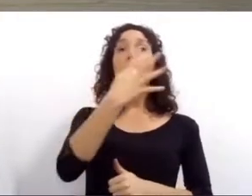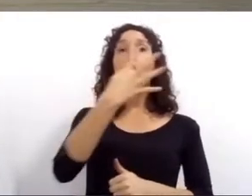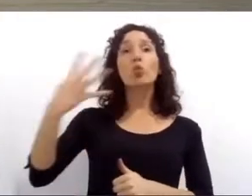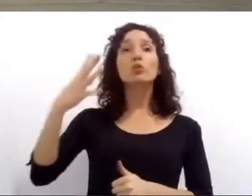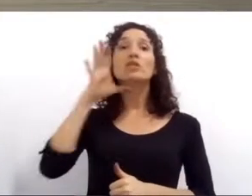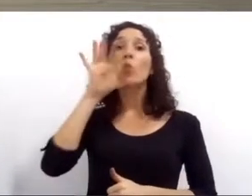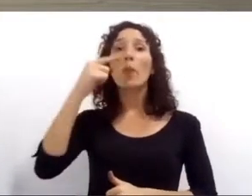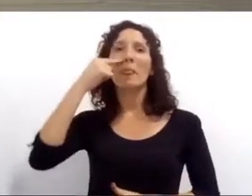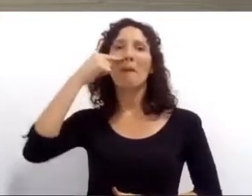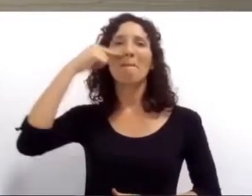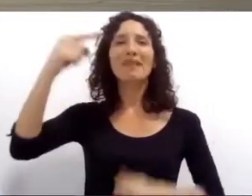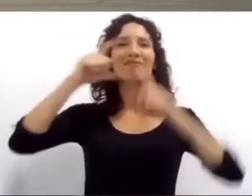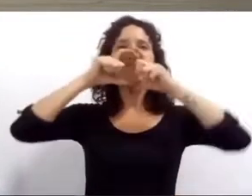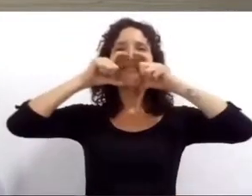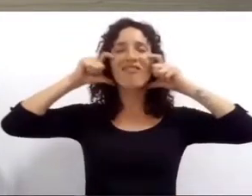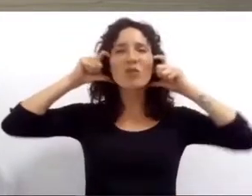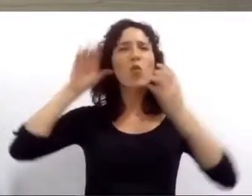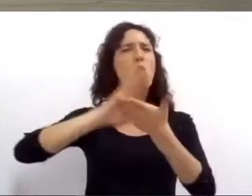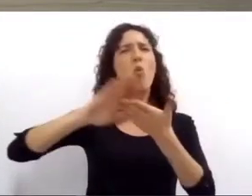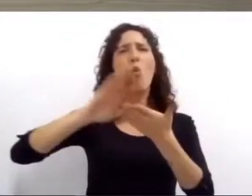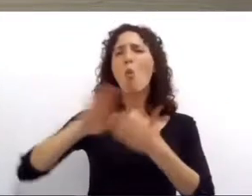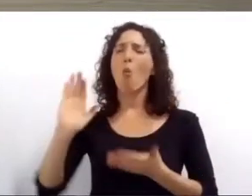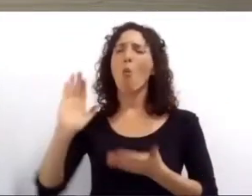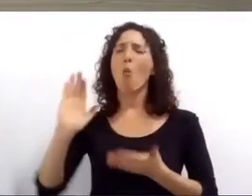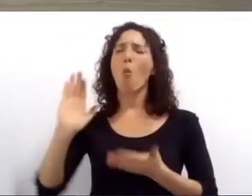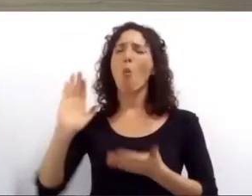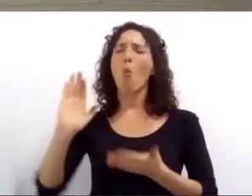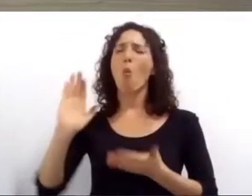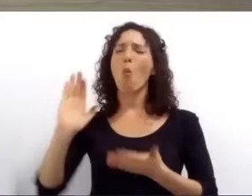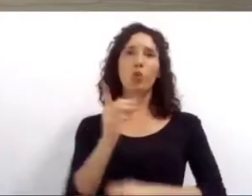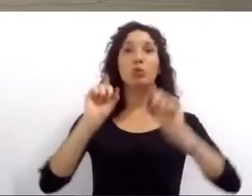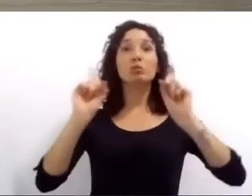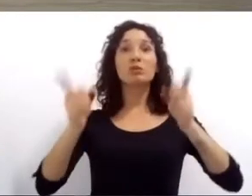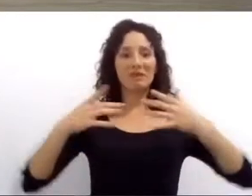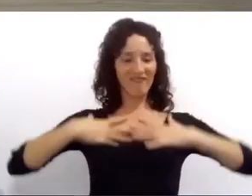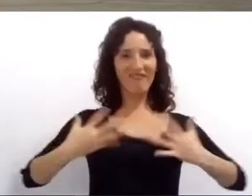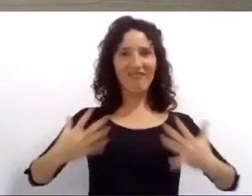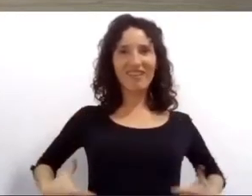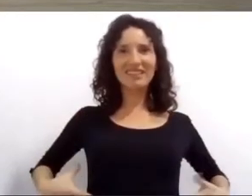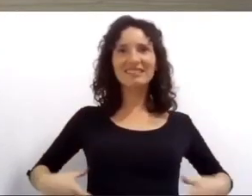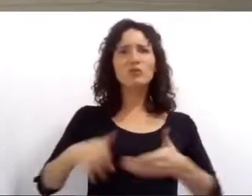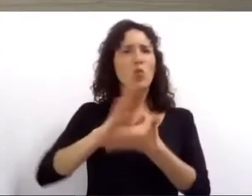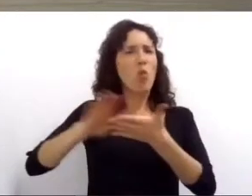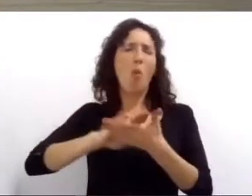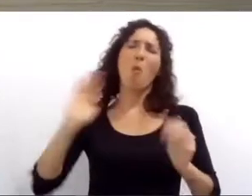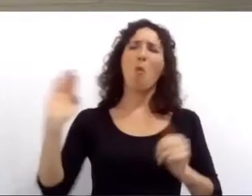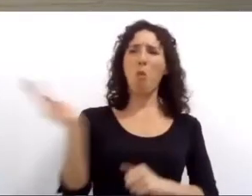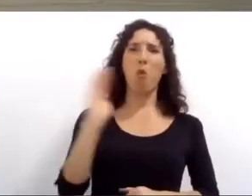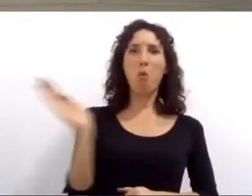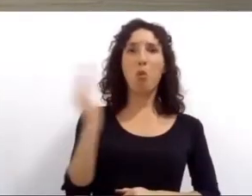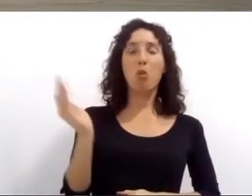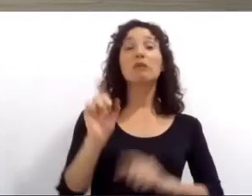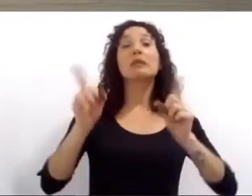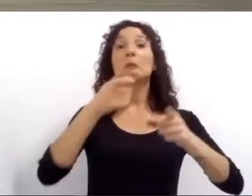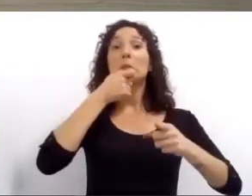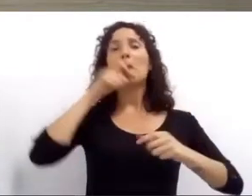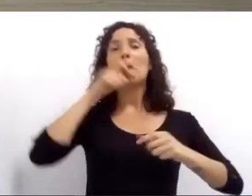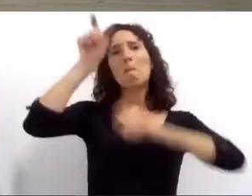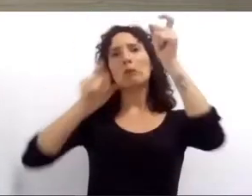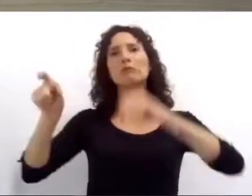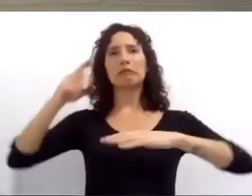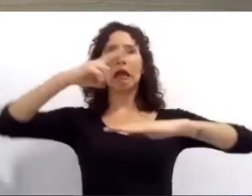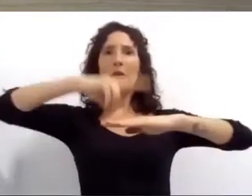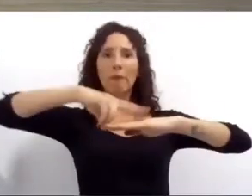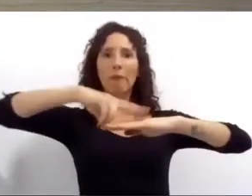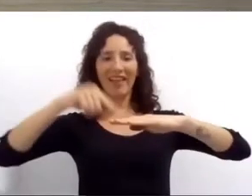.000 barbijos y 40.000 batas. Construimos un centro de aislamiento con 1.200 camas para recibir a aquellas personas